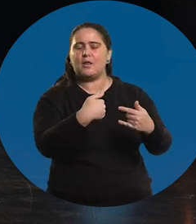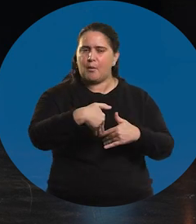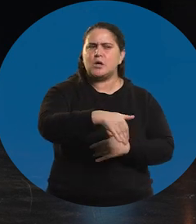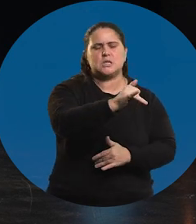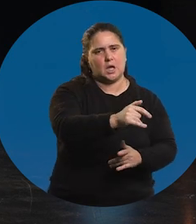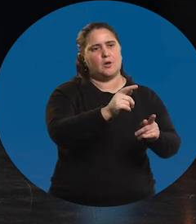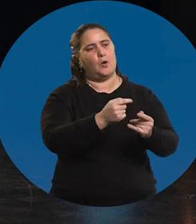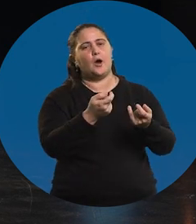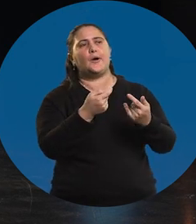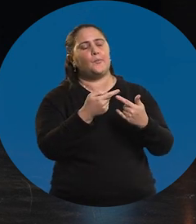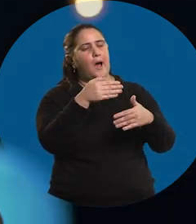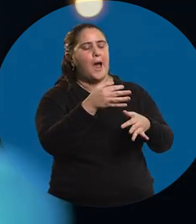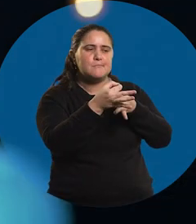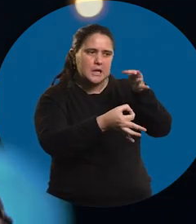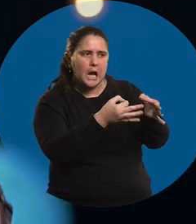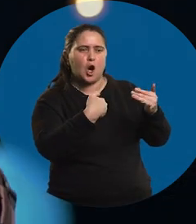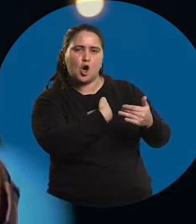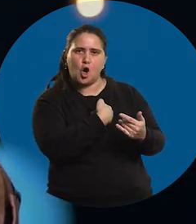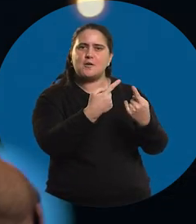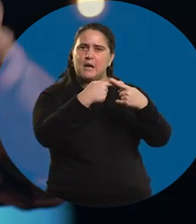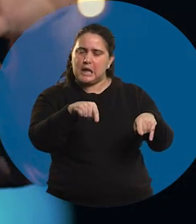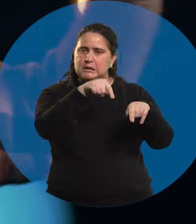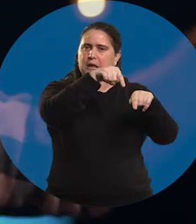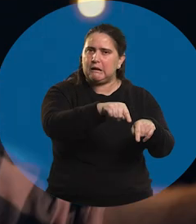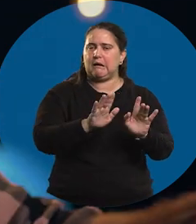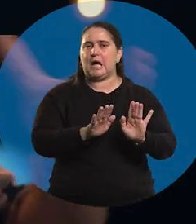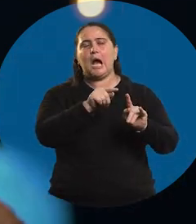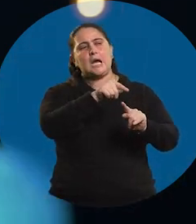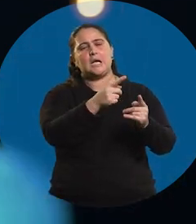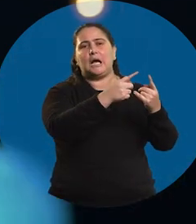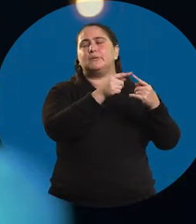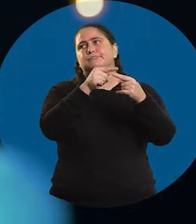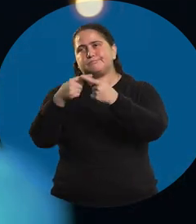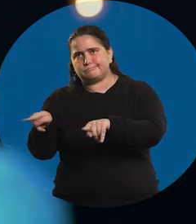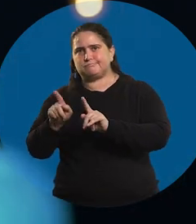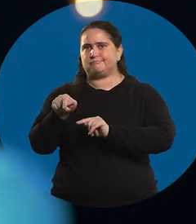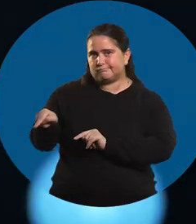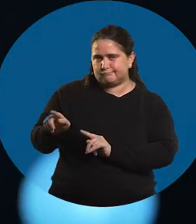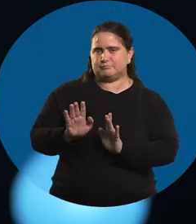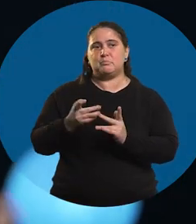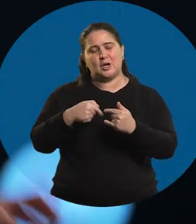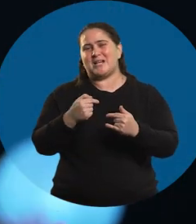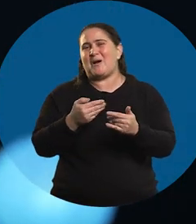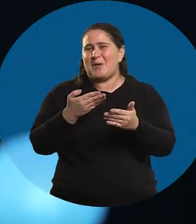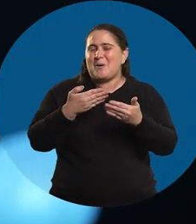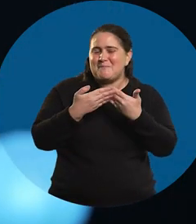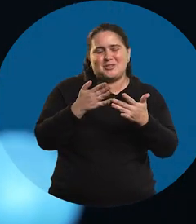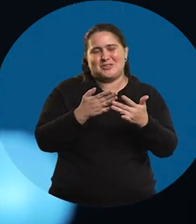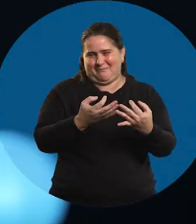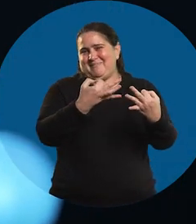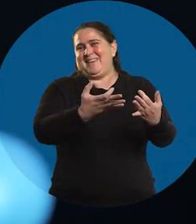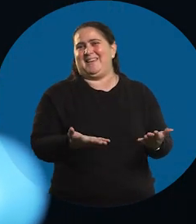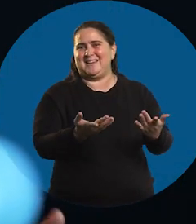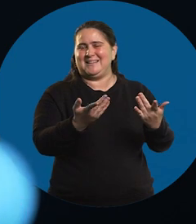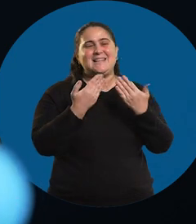generar y tengo que hacerle entender que yo no estoy en el mismo rol que estoy acá. Que acá estoy para otra cosa. Pero bueno, entro ganando. Y eso